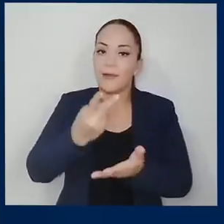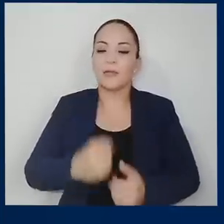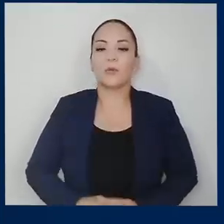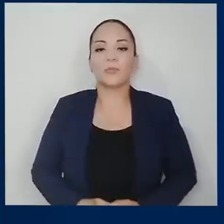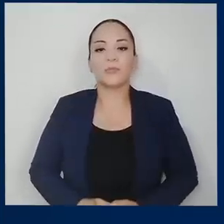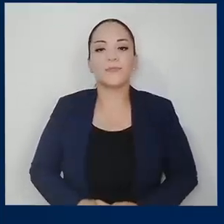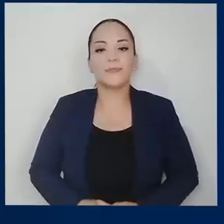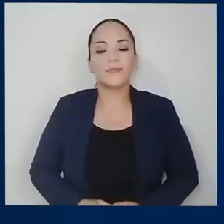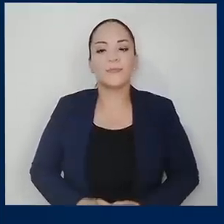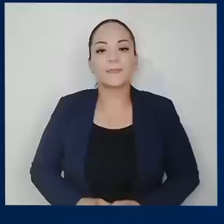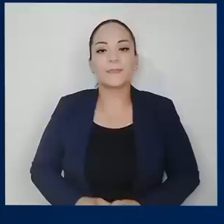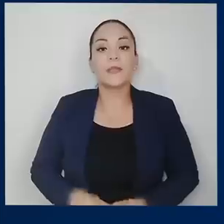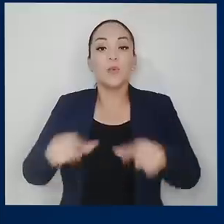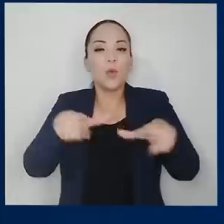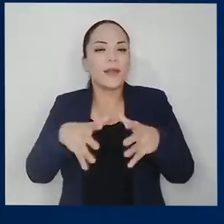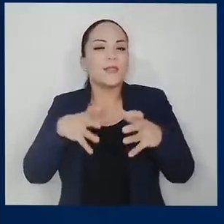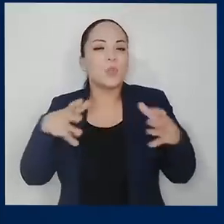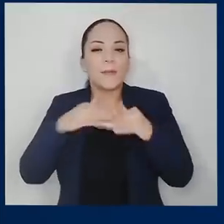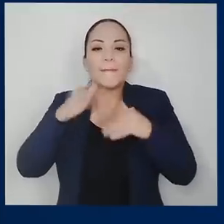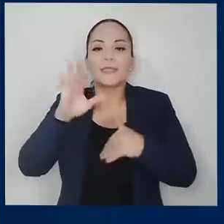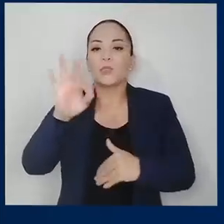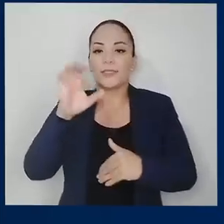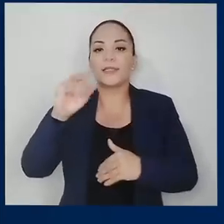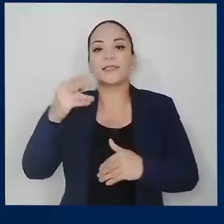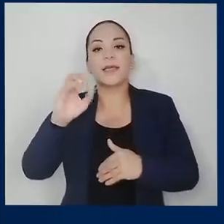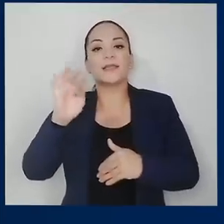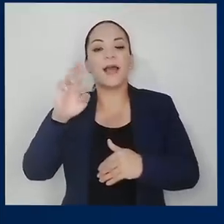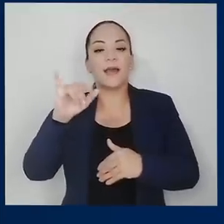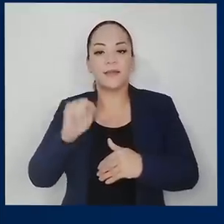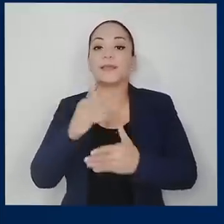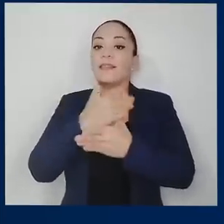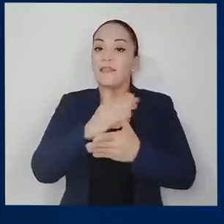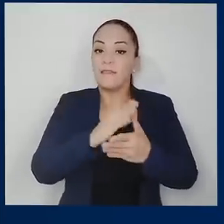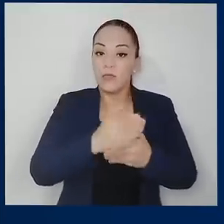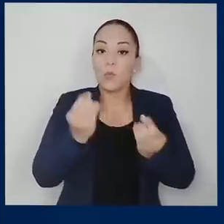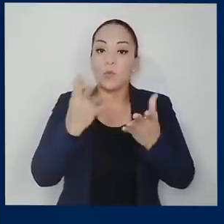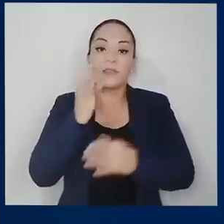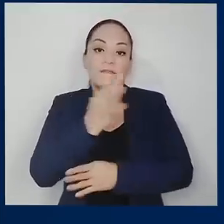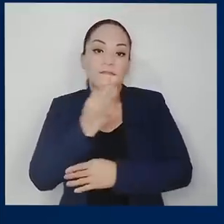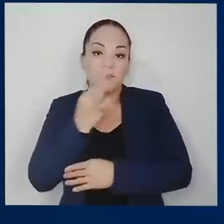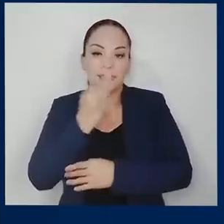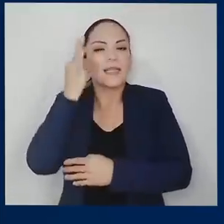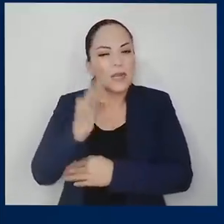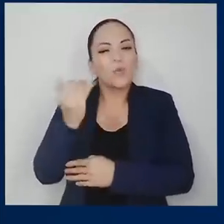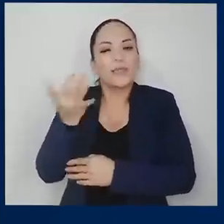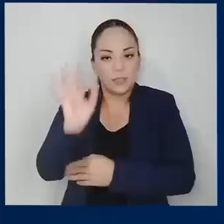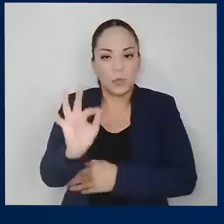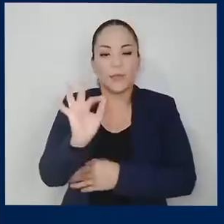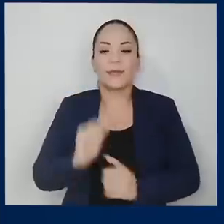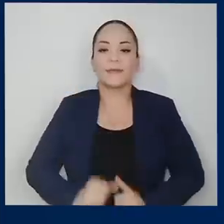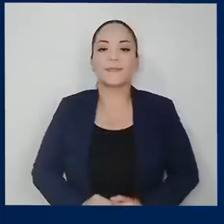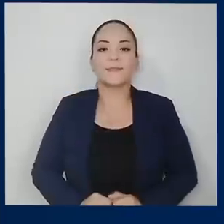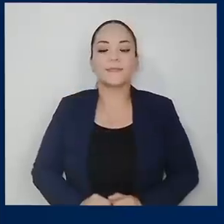oro valiosos. Es más de 900 hectáreas y está dividido en muchas fincas, creo que